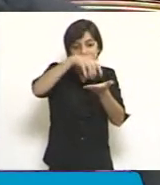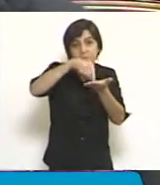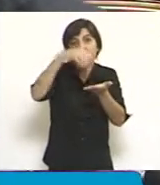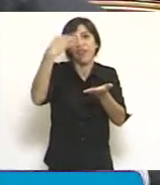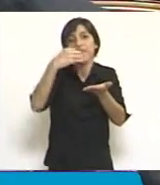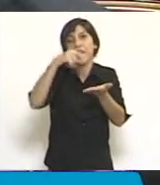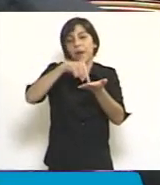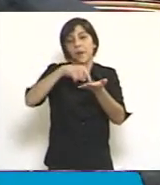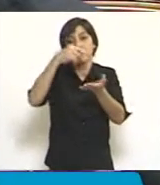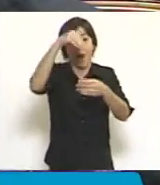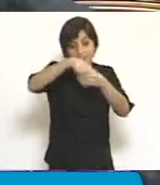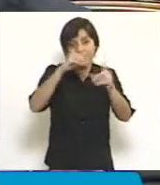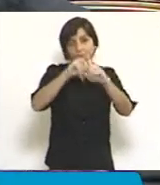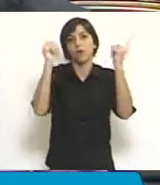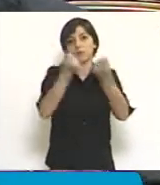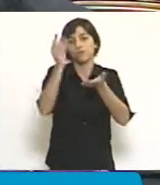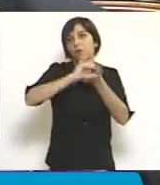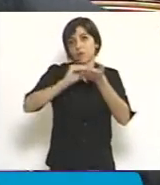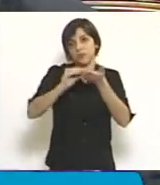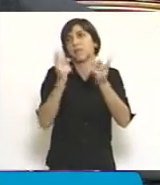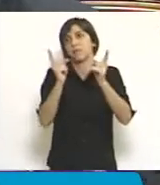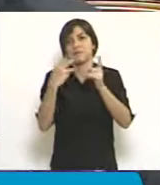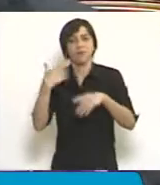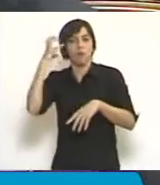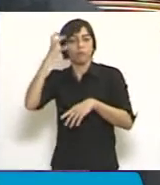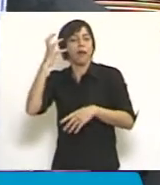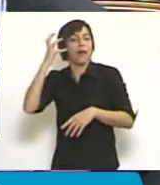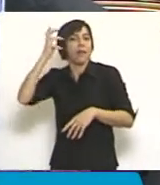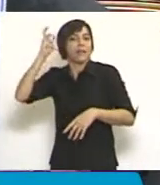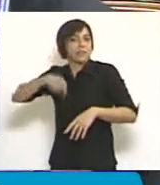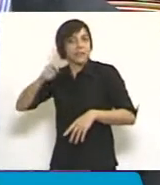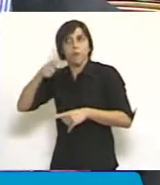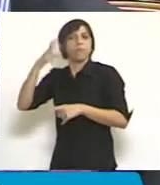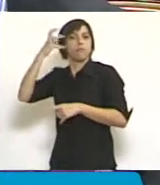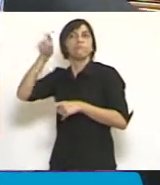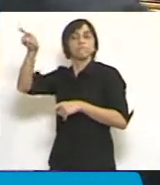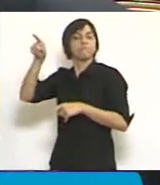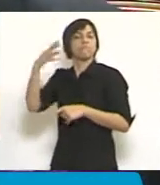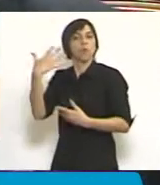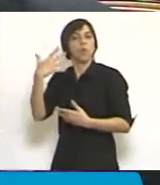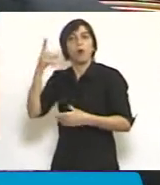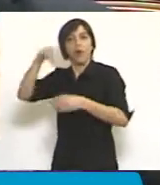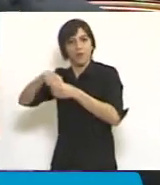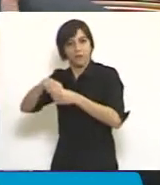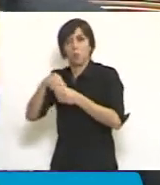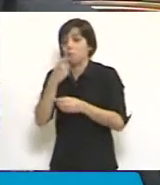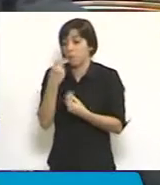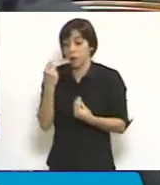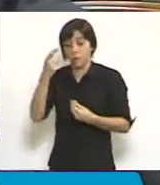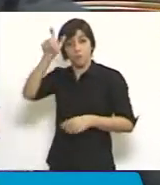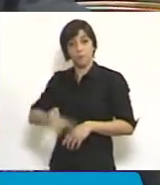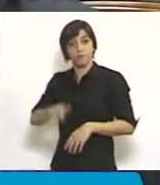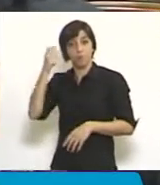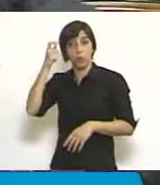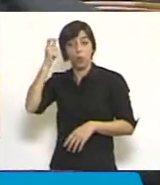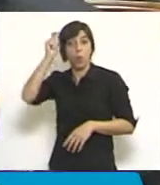sector incluso de los propios palacios y tribunales, a la idea de pasar a un juez que deba estar presente en la audiencia, mirando